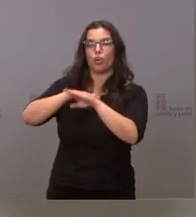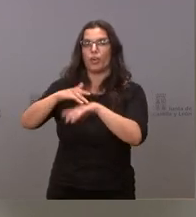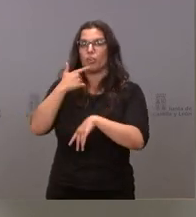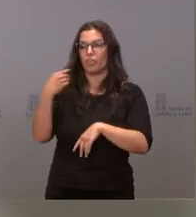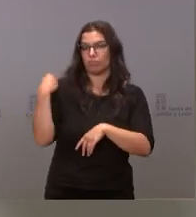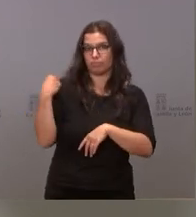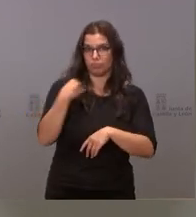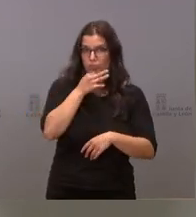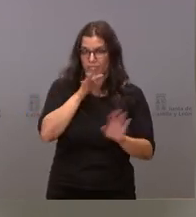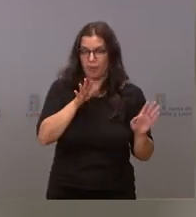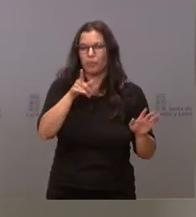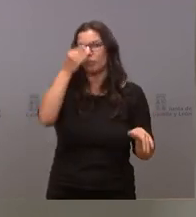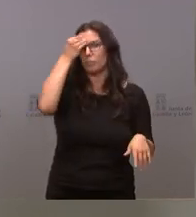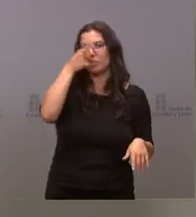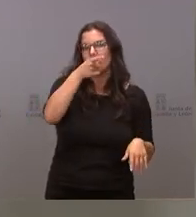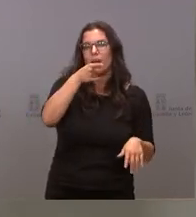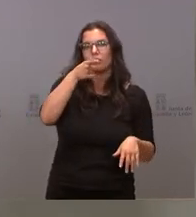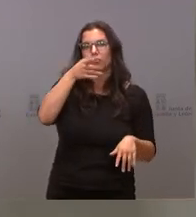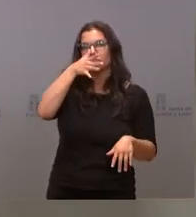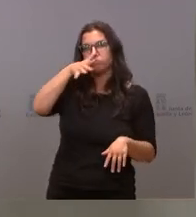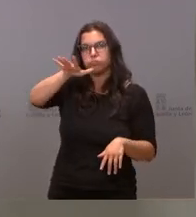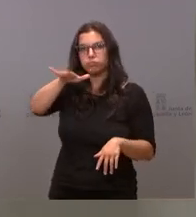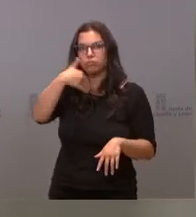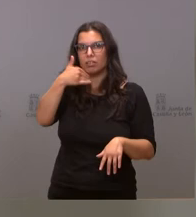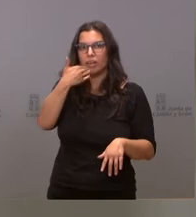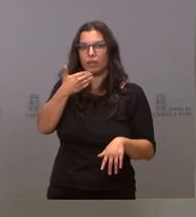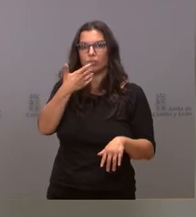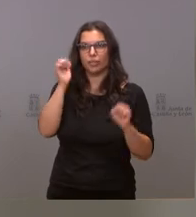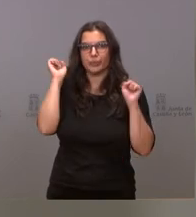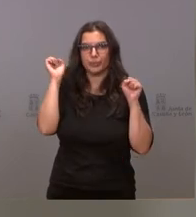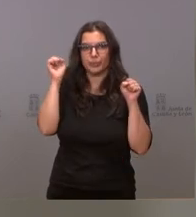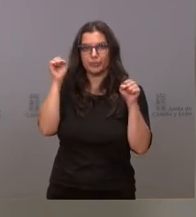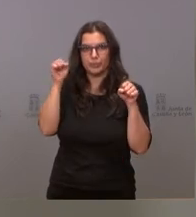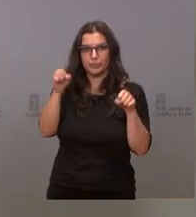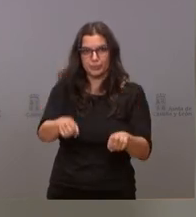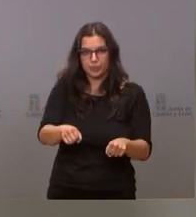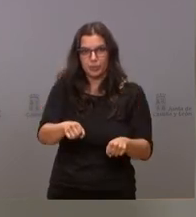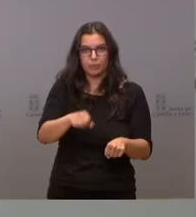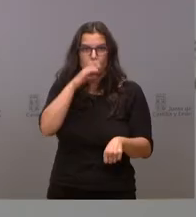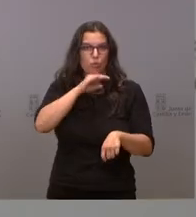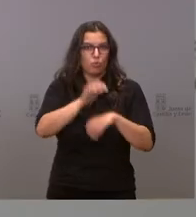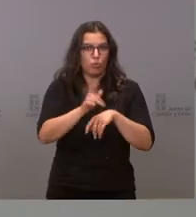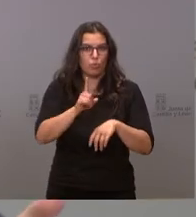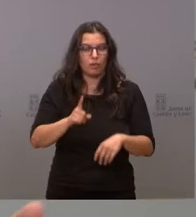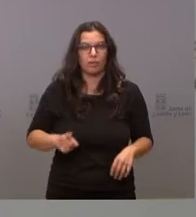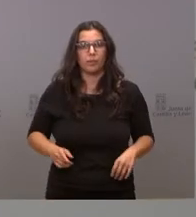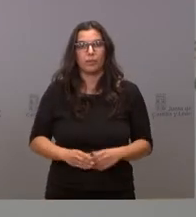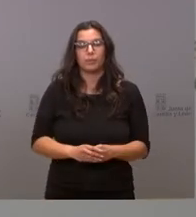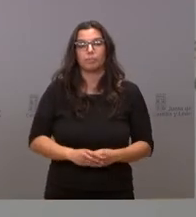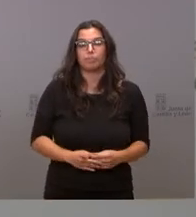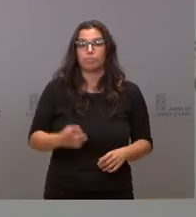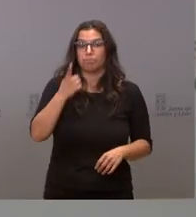ustedes. No sé si se plantean recurrir a los tribunales esa ejecución de sentencia que no se ha producido. Mire,